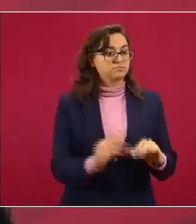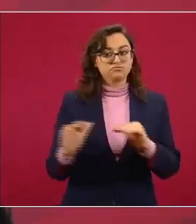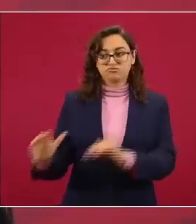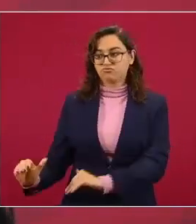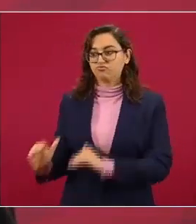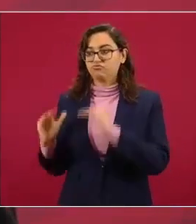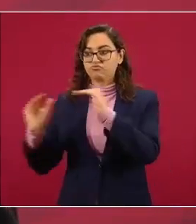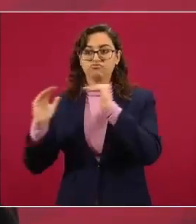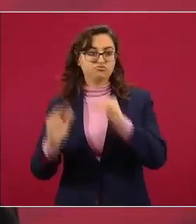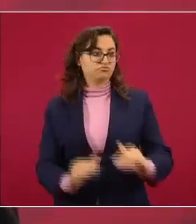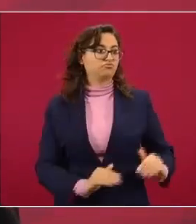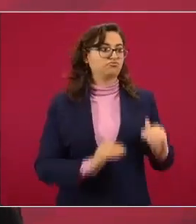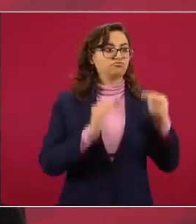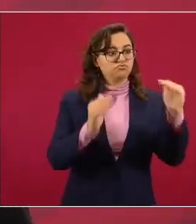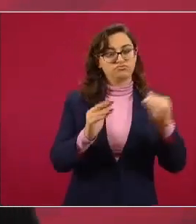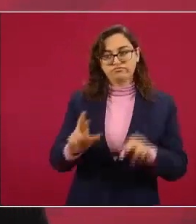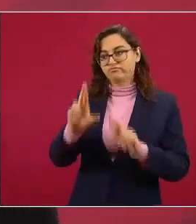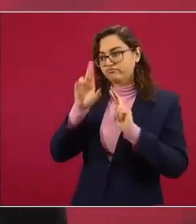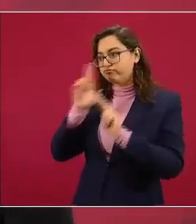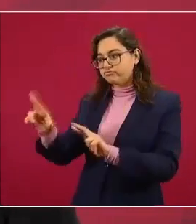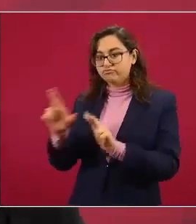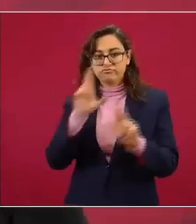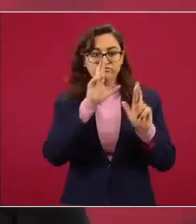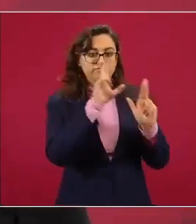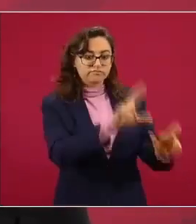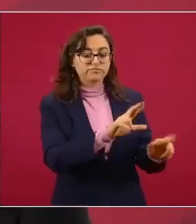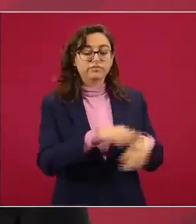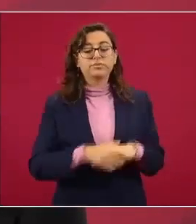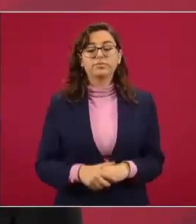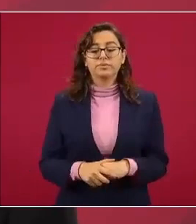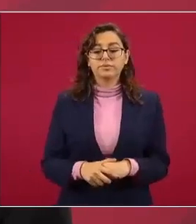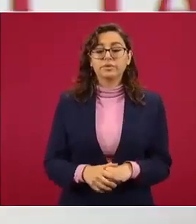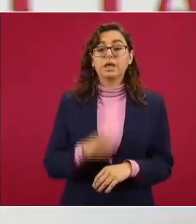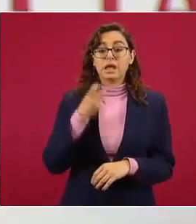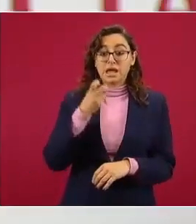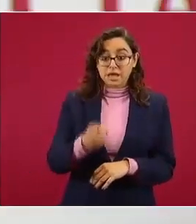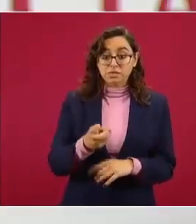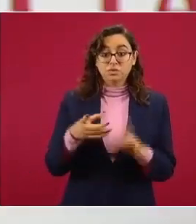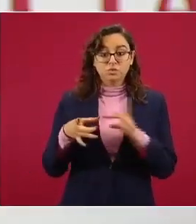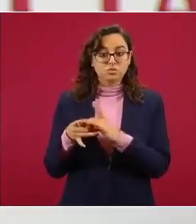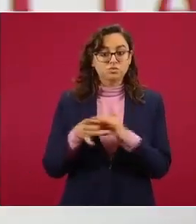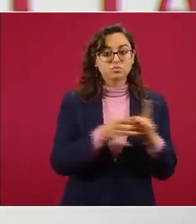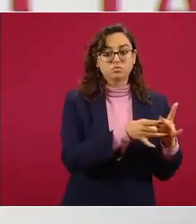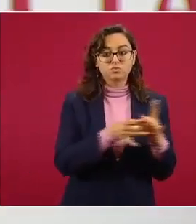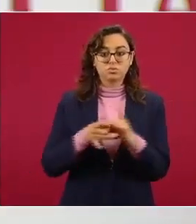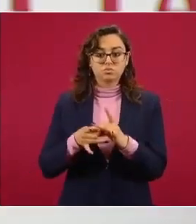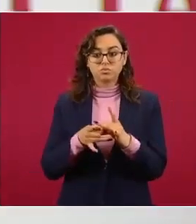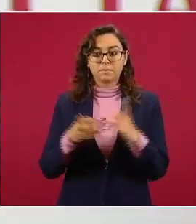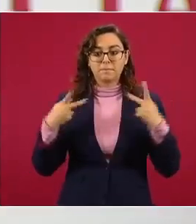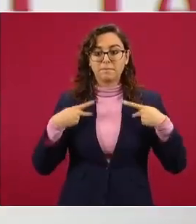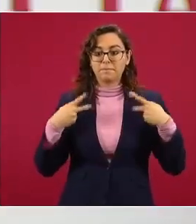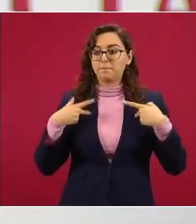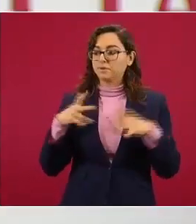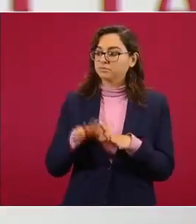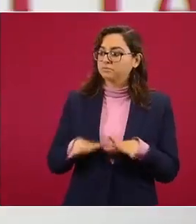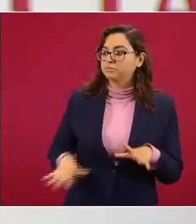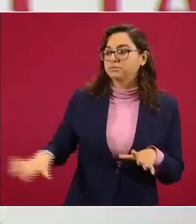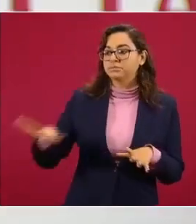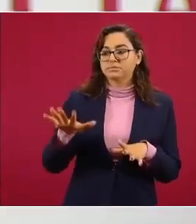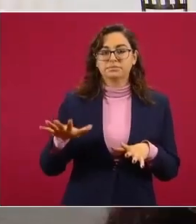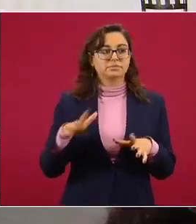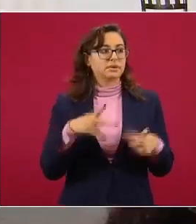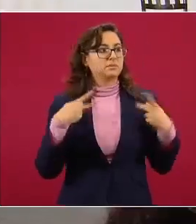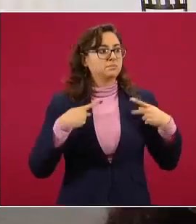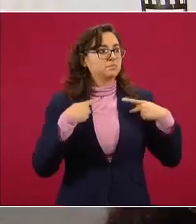esta estrecha asociación aumenta la seguridad de los ciudadanos de nuestros dos países este es el